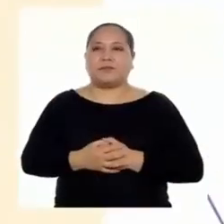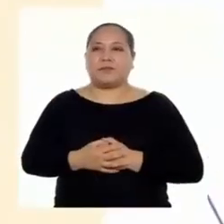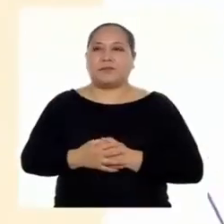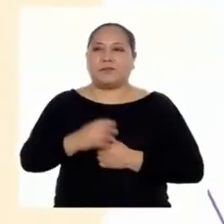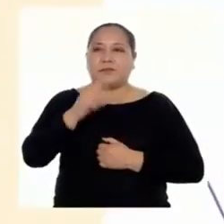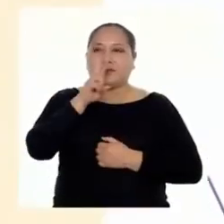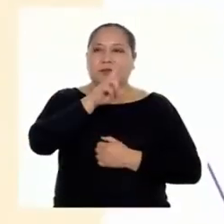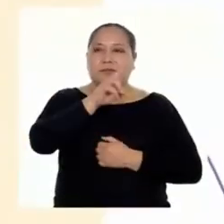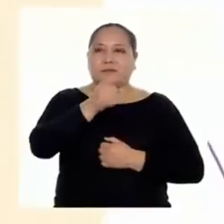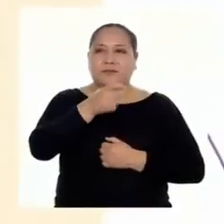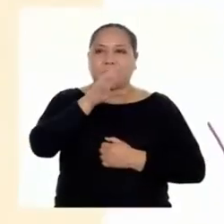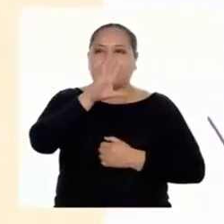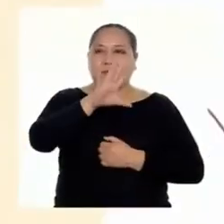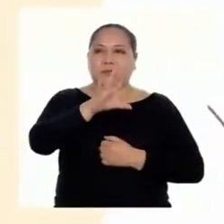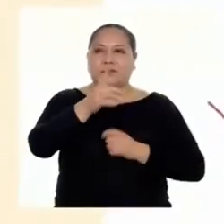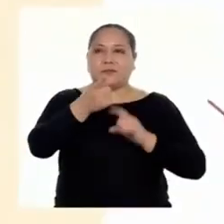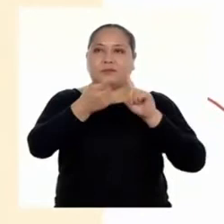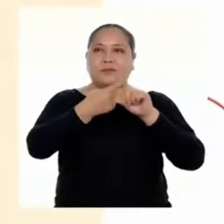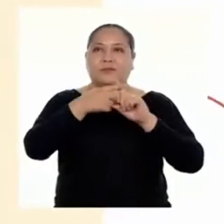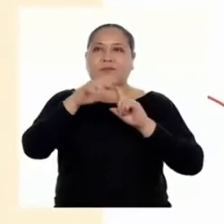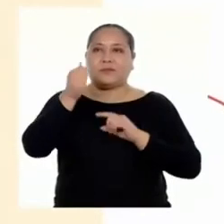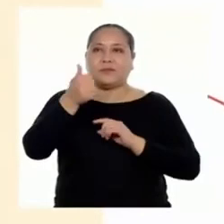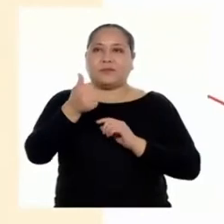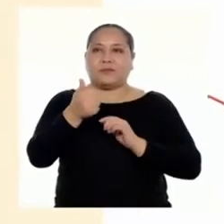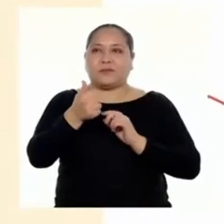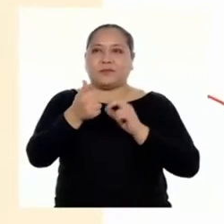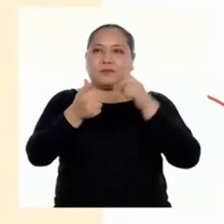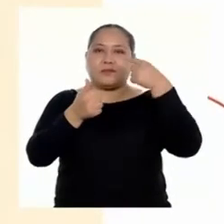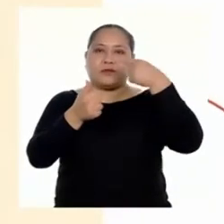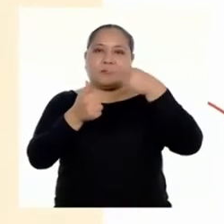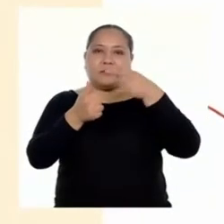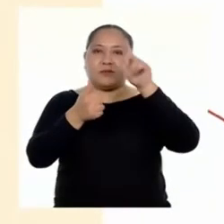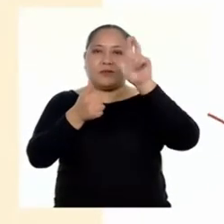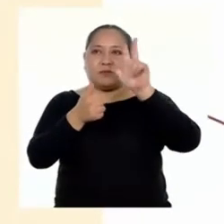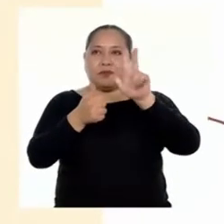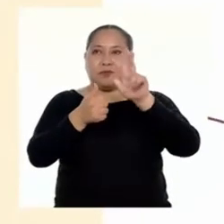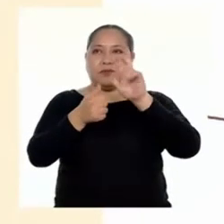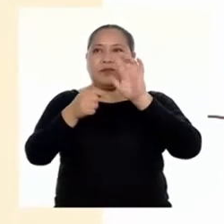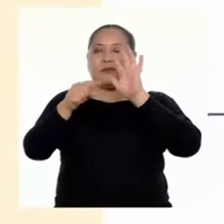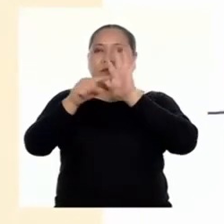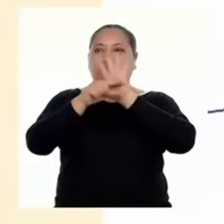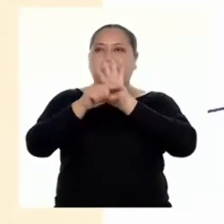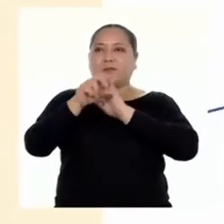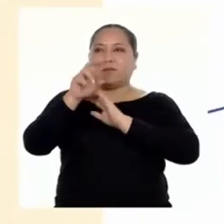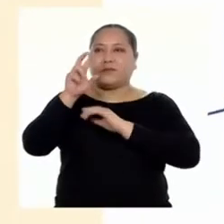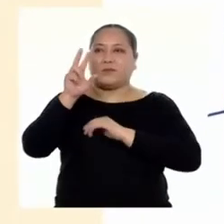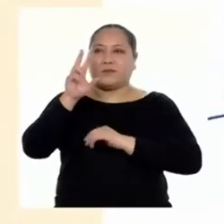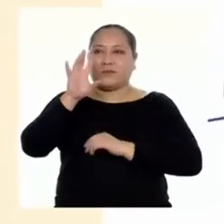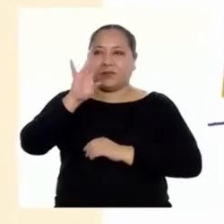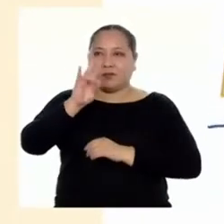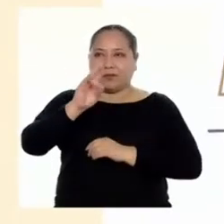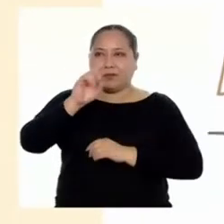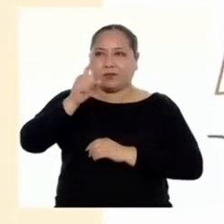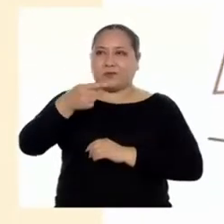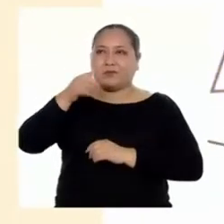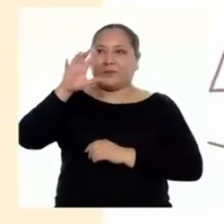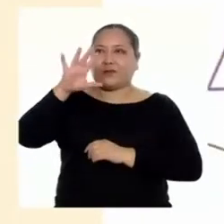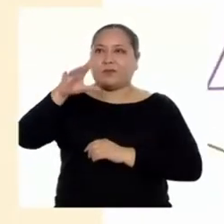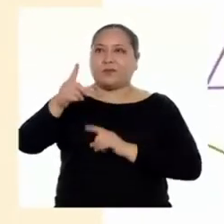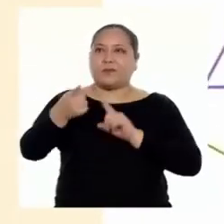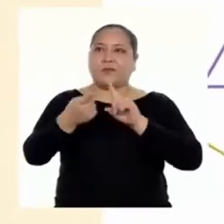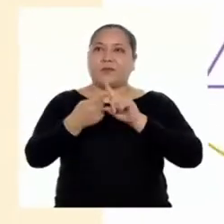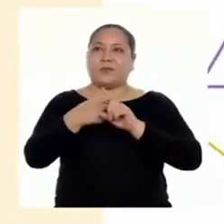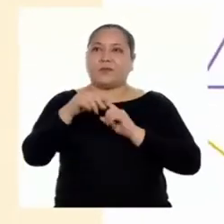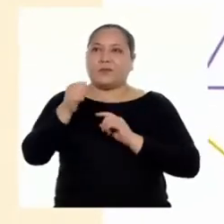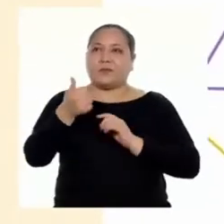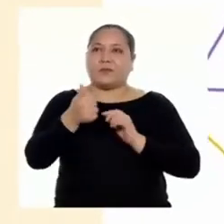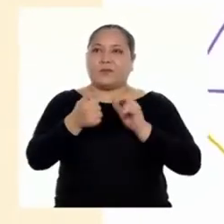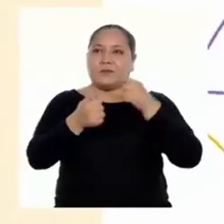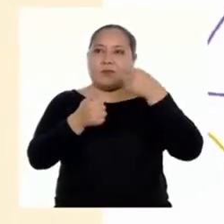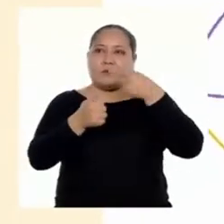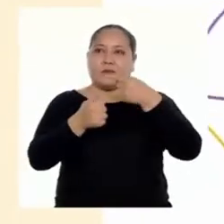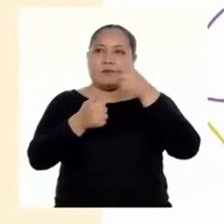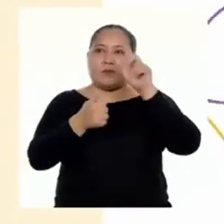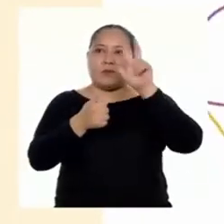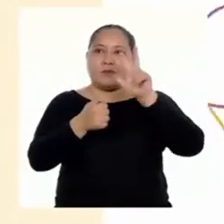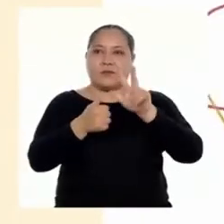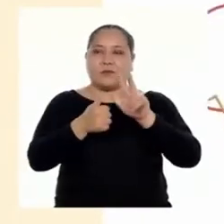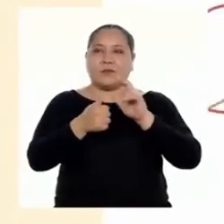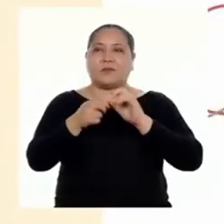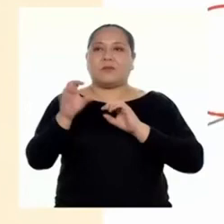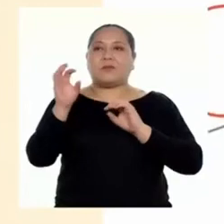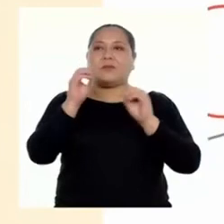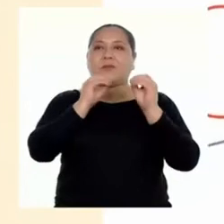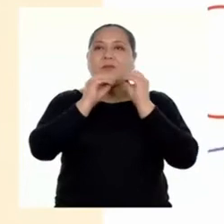Donde 2,5 por 10 elevado a menos 3, menos 7,5 por 10 elevado a menos 3, lo